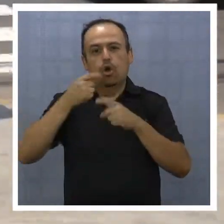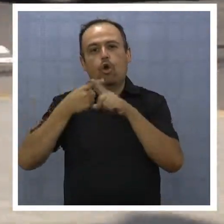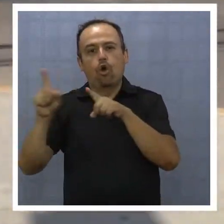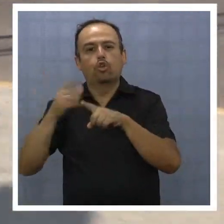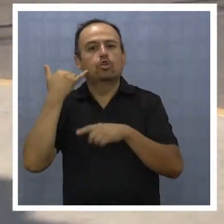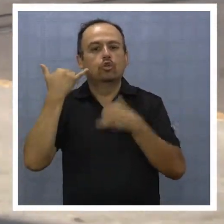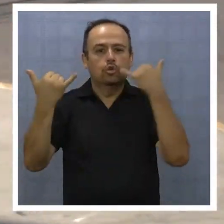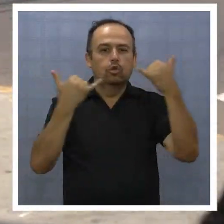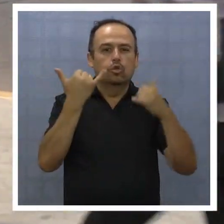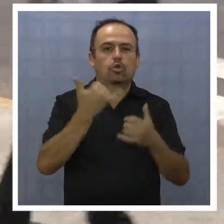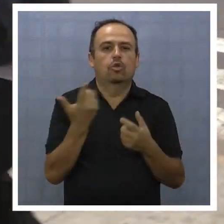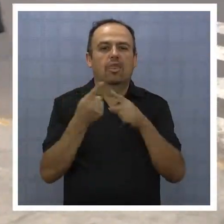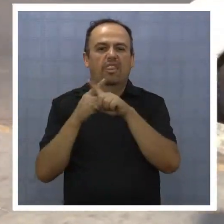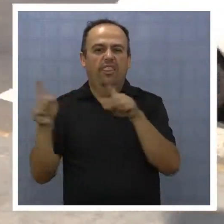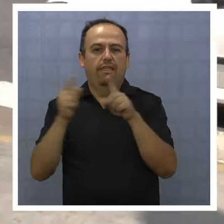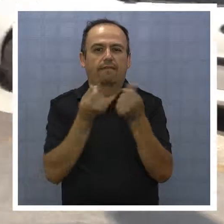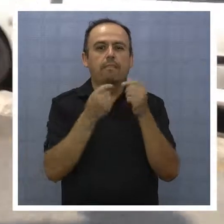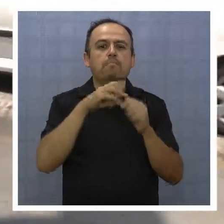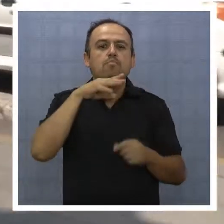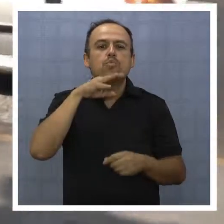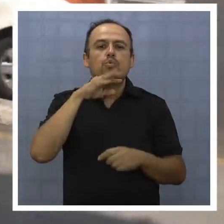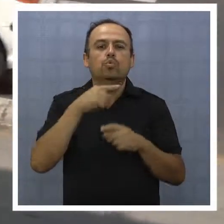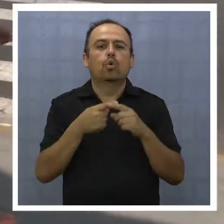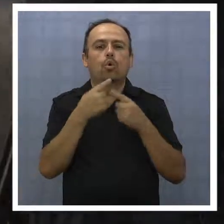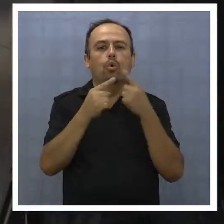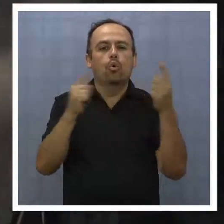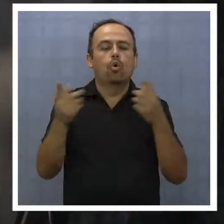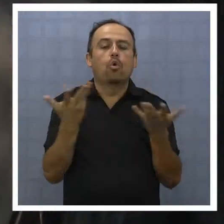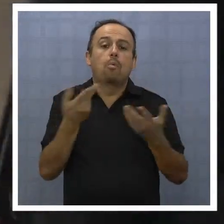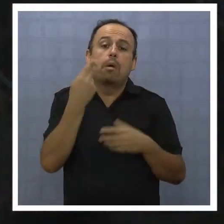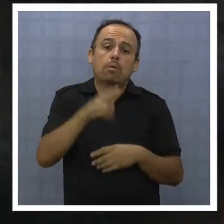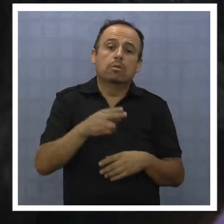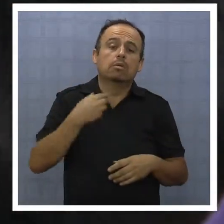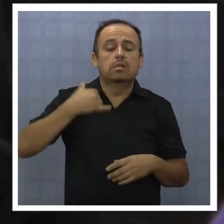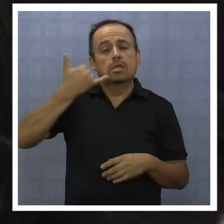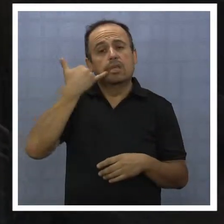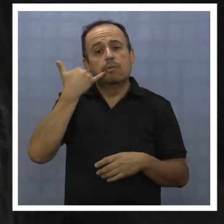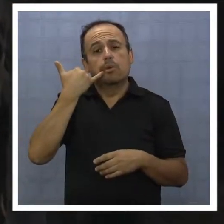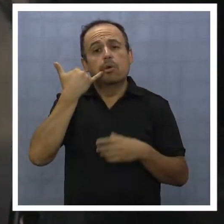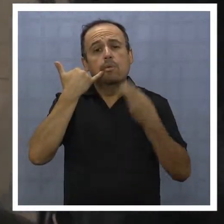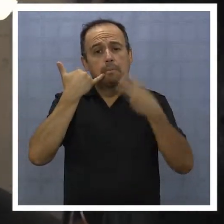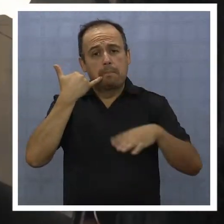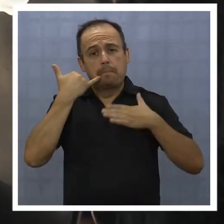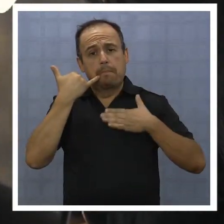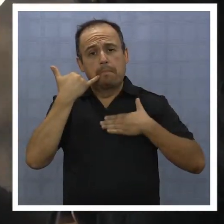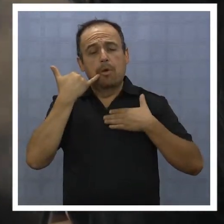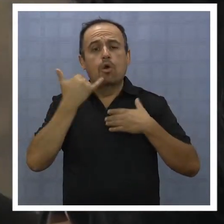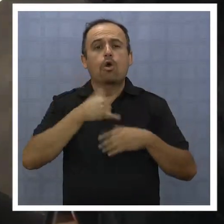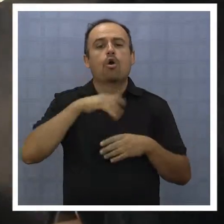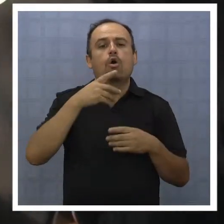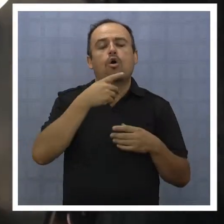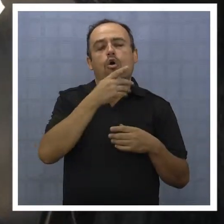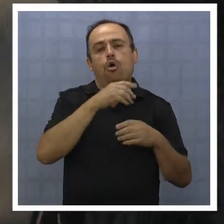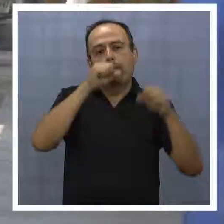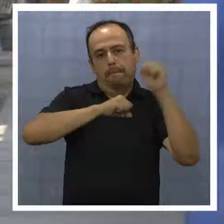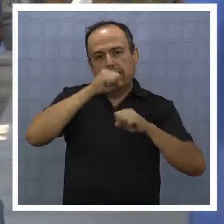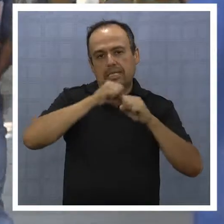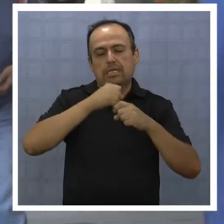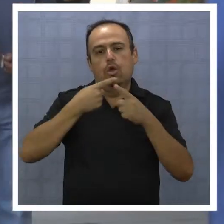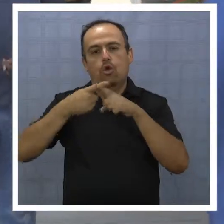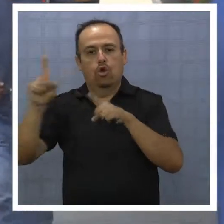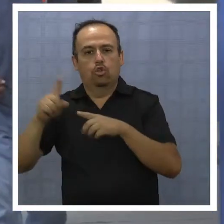ni entregar una cantidad diferente de minutos según si se utilizan para llamadas a usuarios de su misma red o de otras redes móviles.